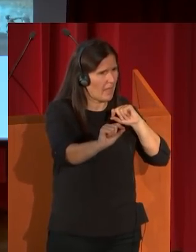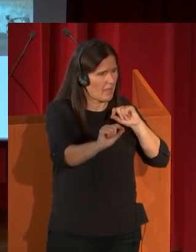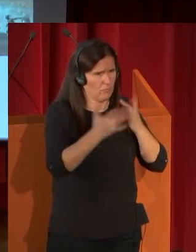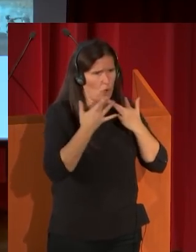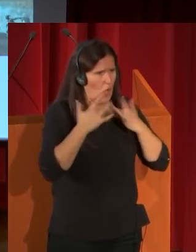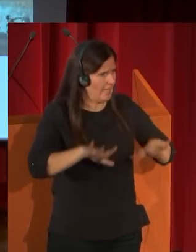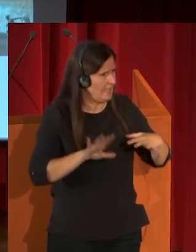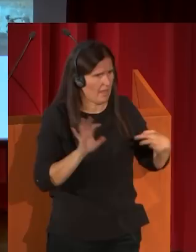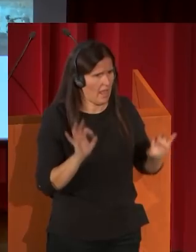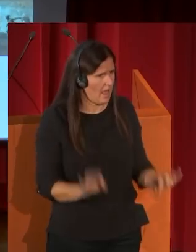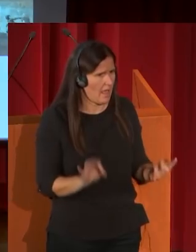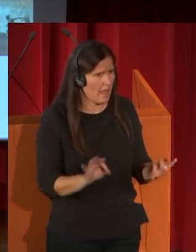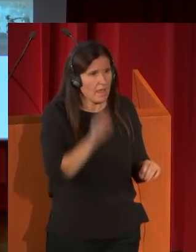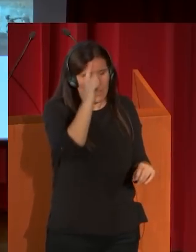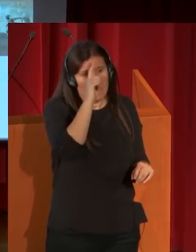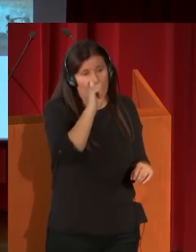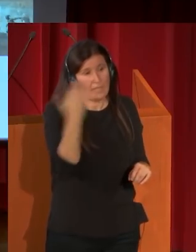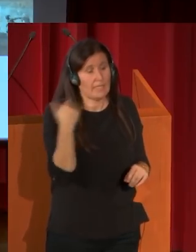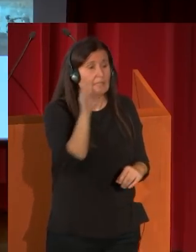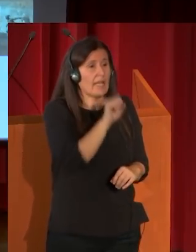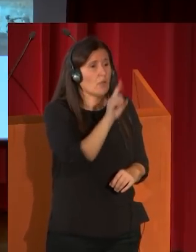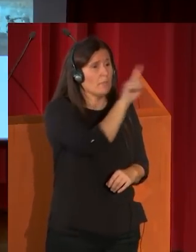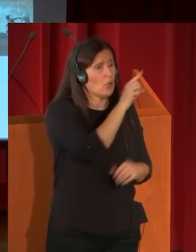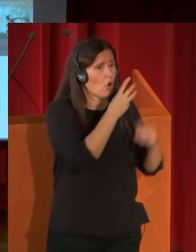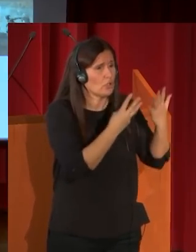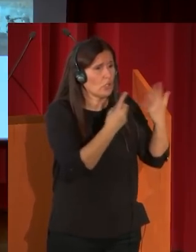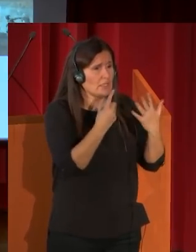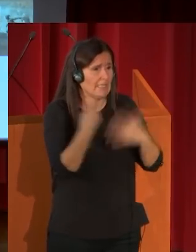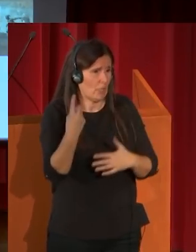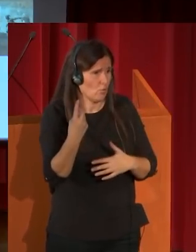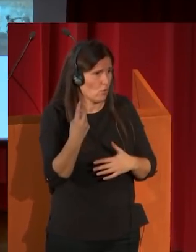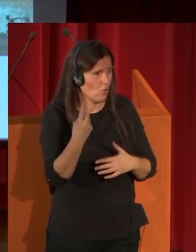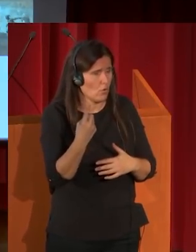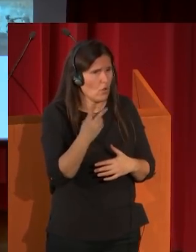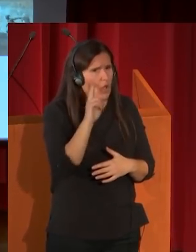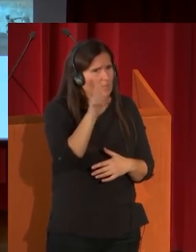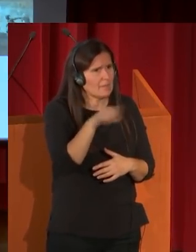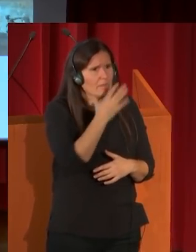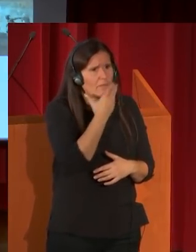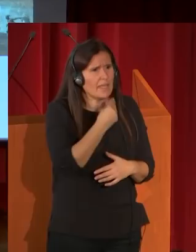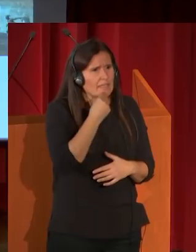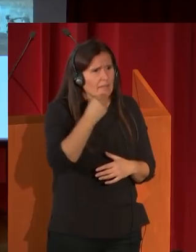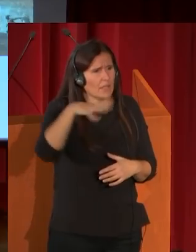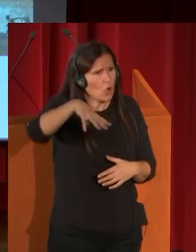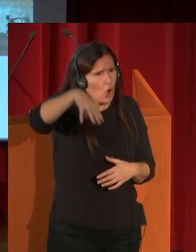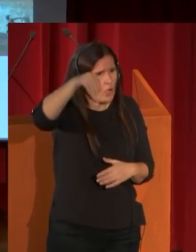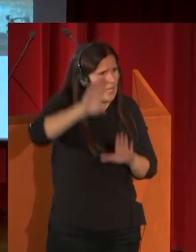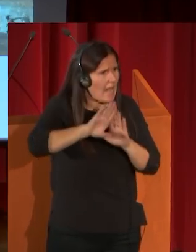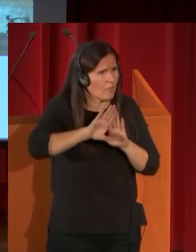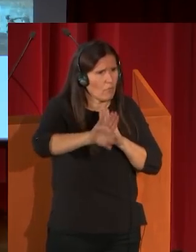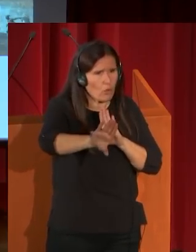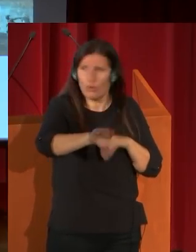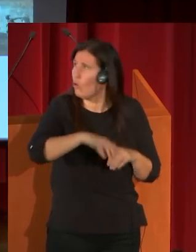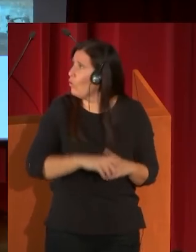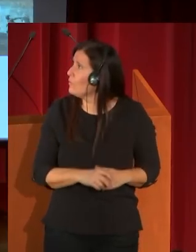objetiva. Pensemos que estamos en 1861. Fíjense también la belleza que tiene esta colina al fondo, y